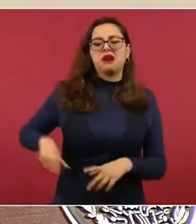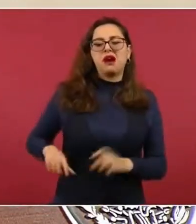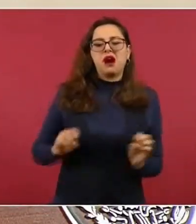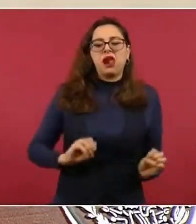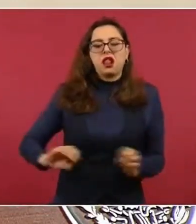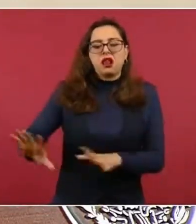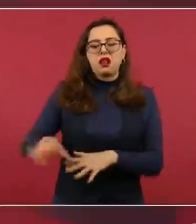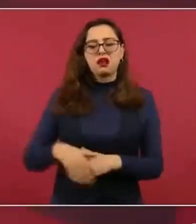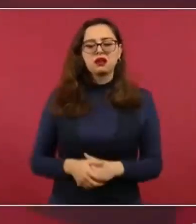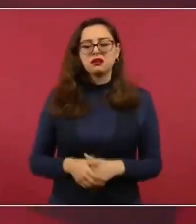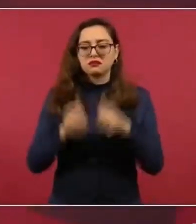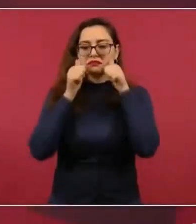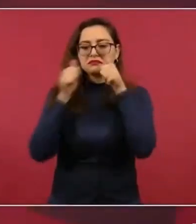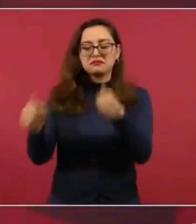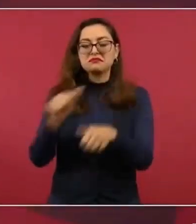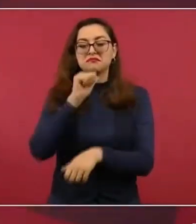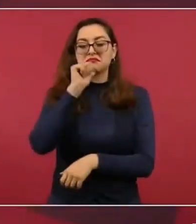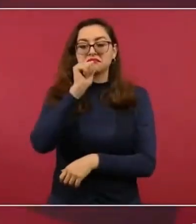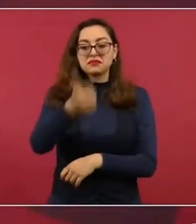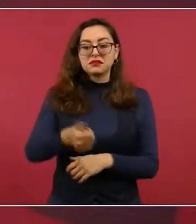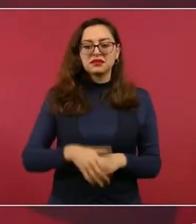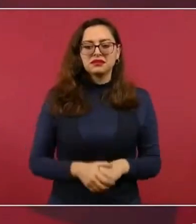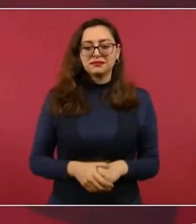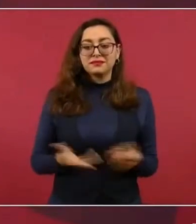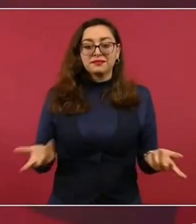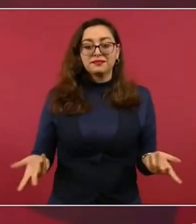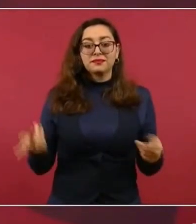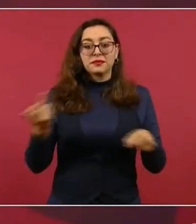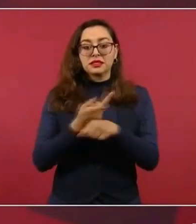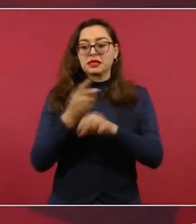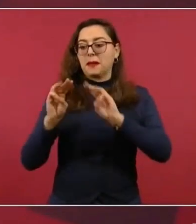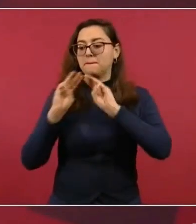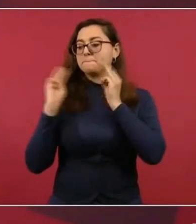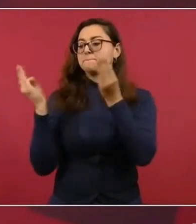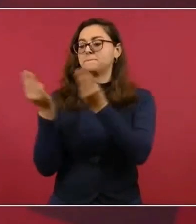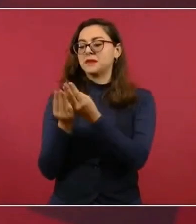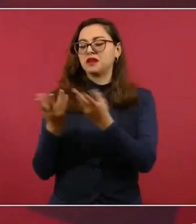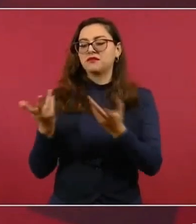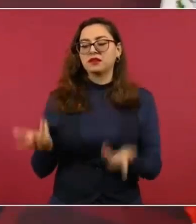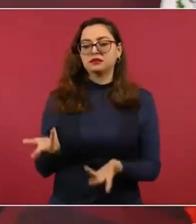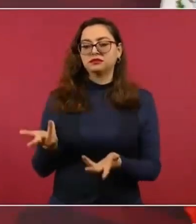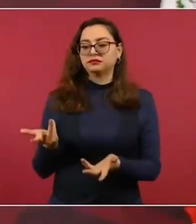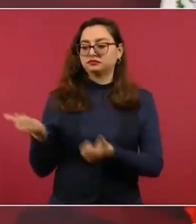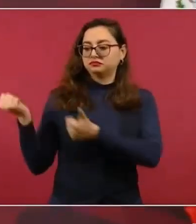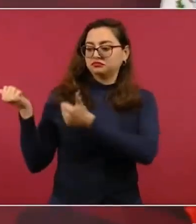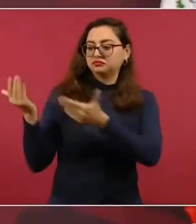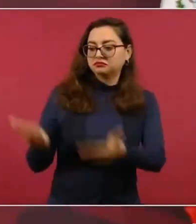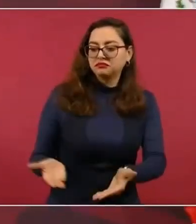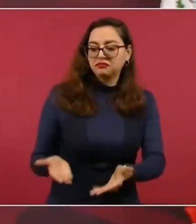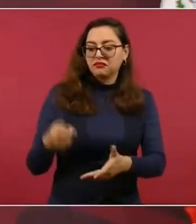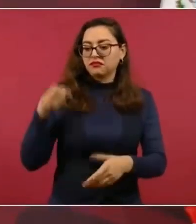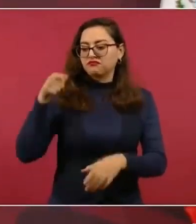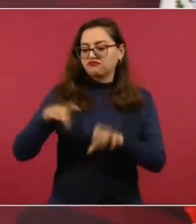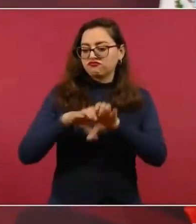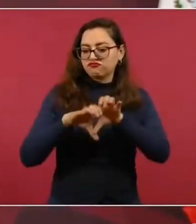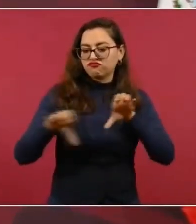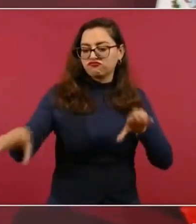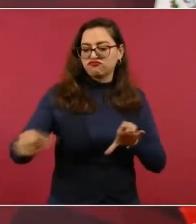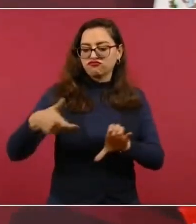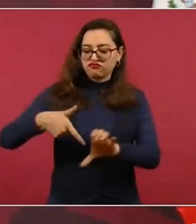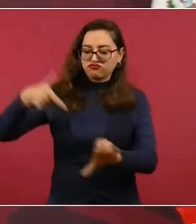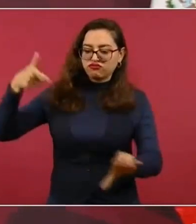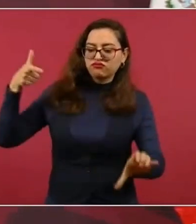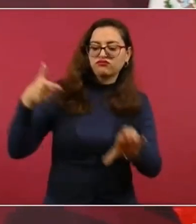era a ver, rompemos este tubo, este ducto,